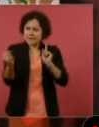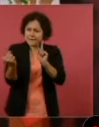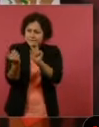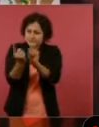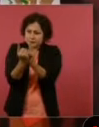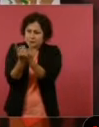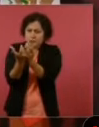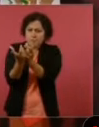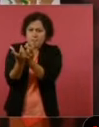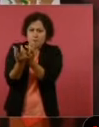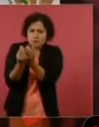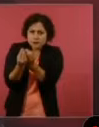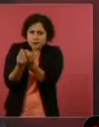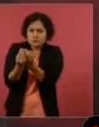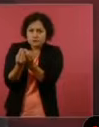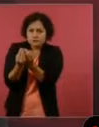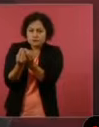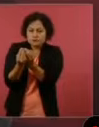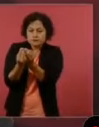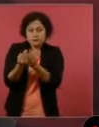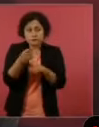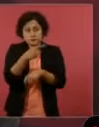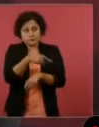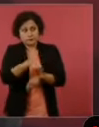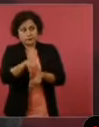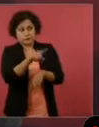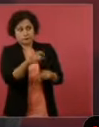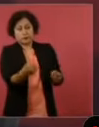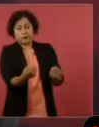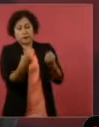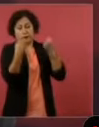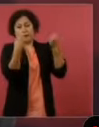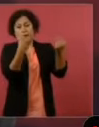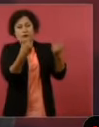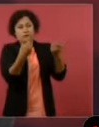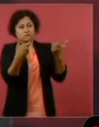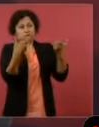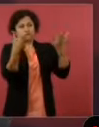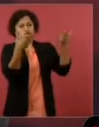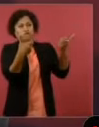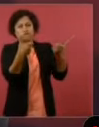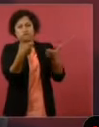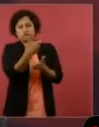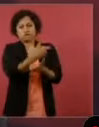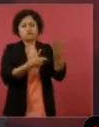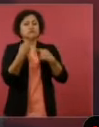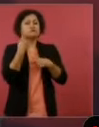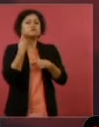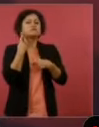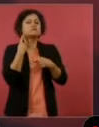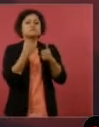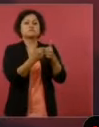que se pueda al poder económico y político. Ese es el buen periodismo.